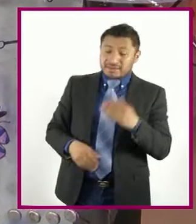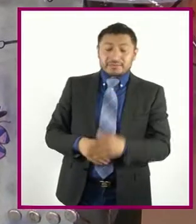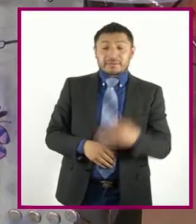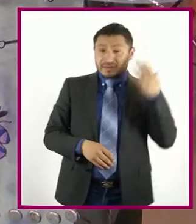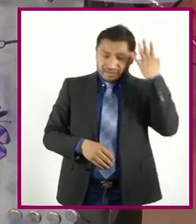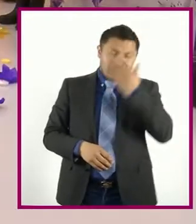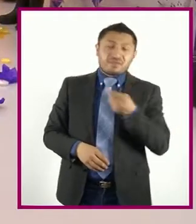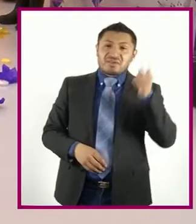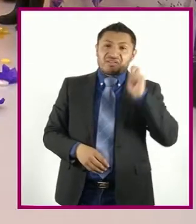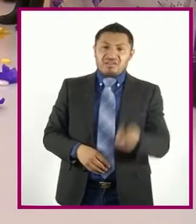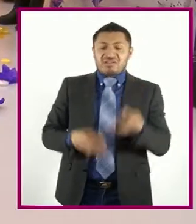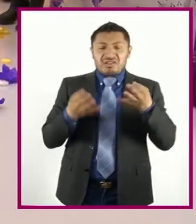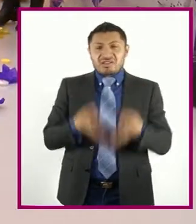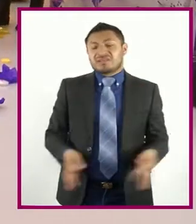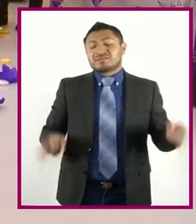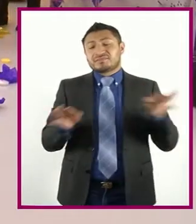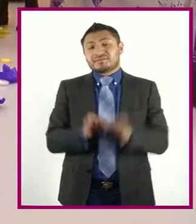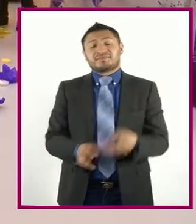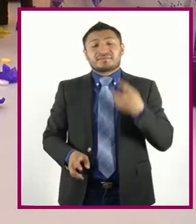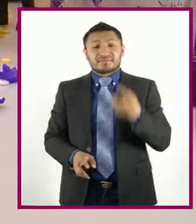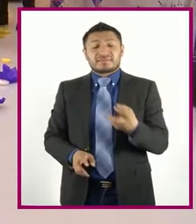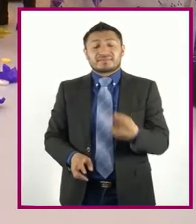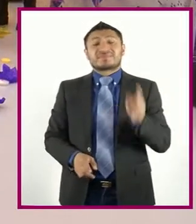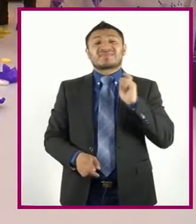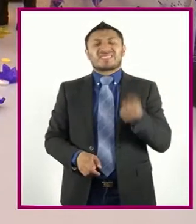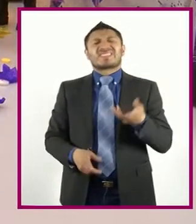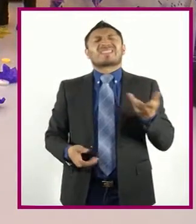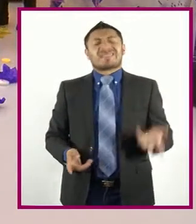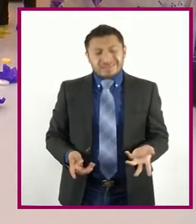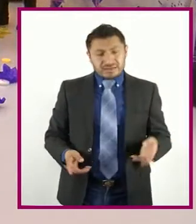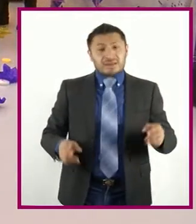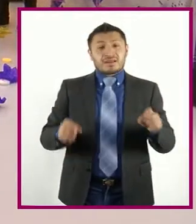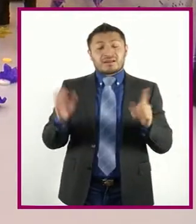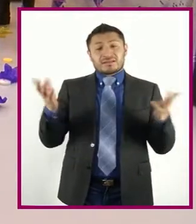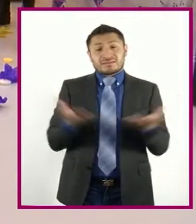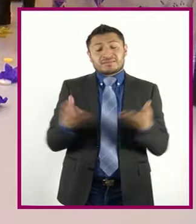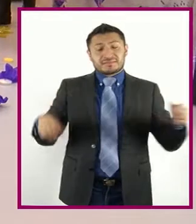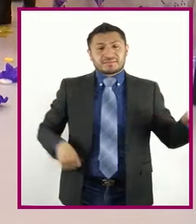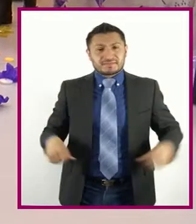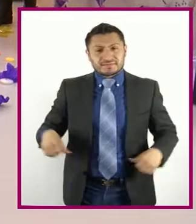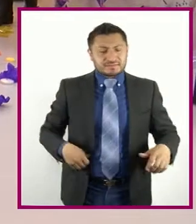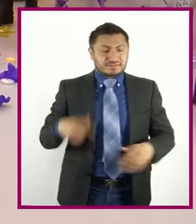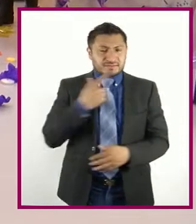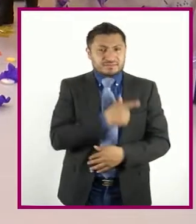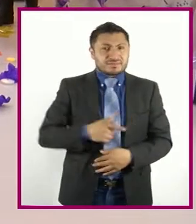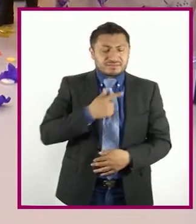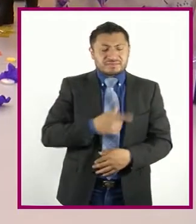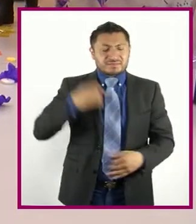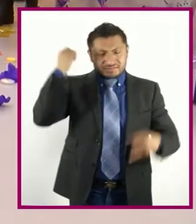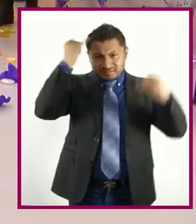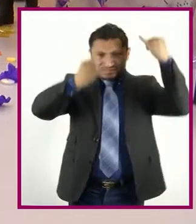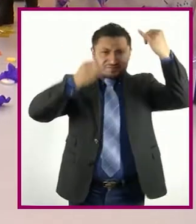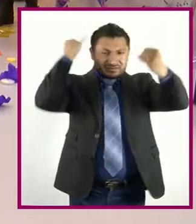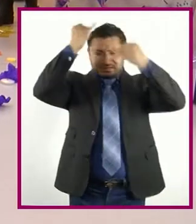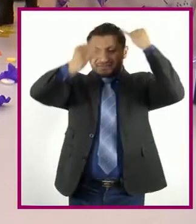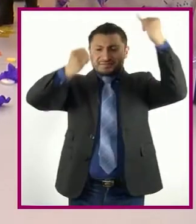bonito Y significativo De esto Es realizar La actividad Con inspiración Y con creatividad